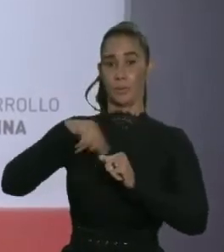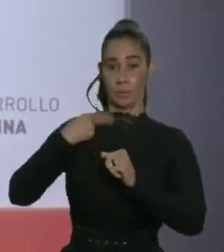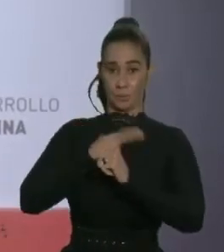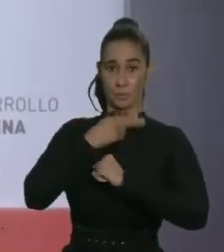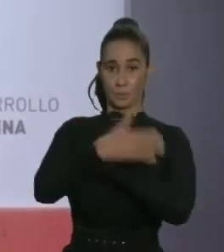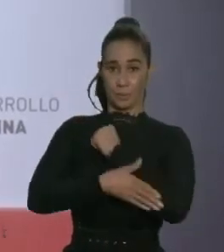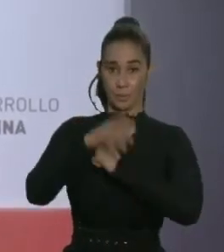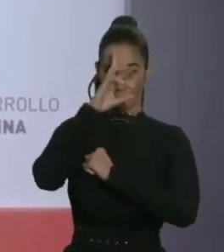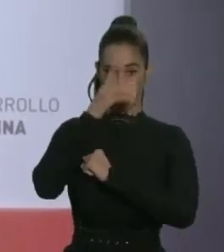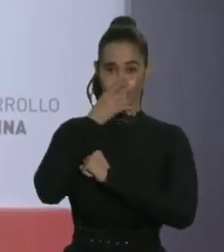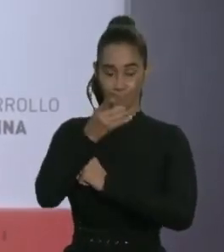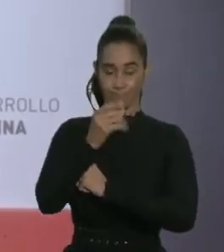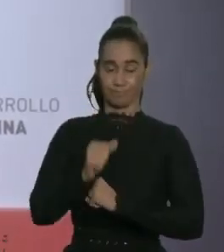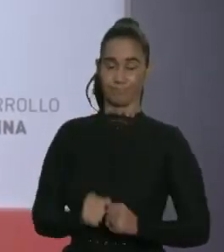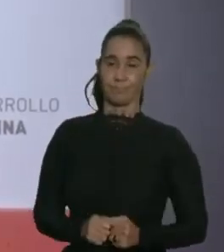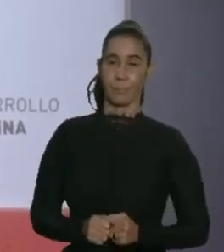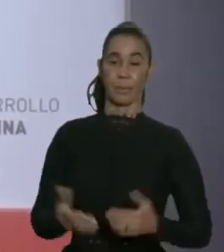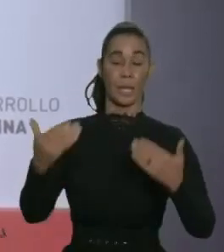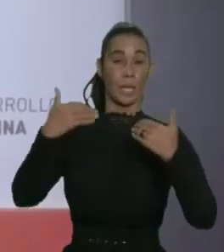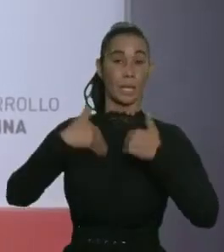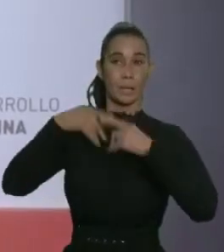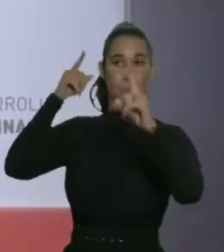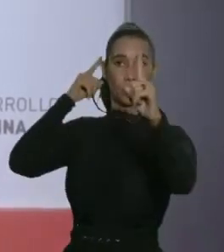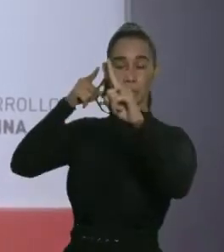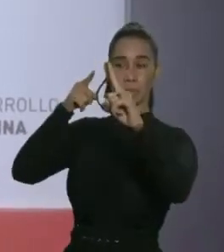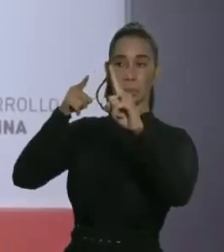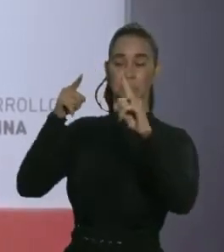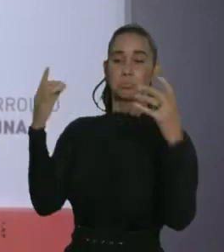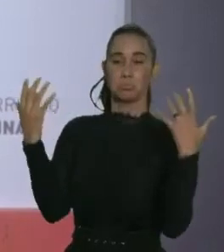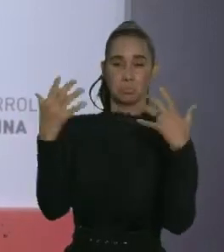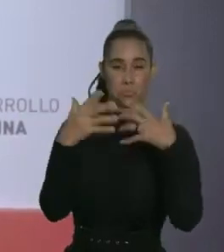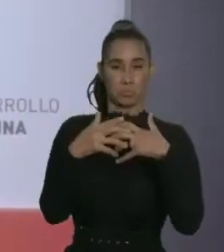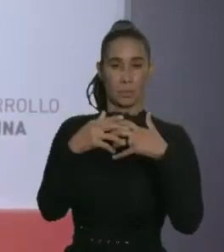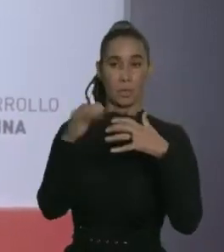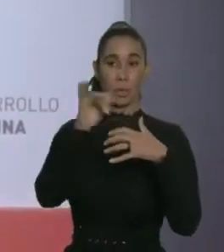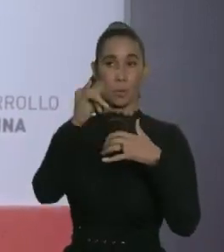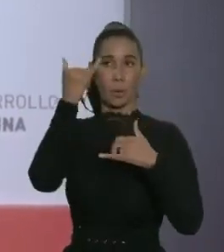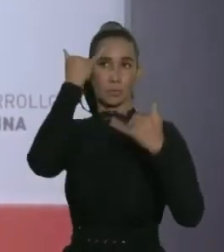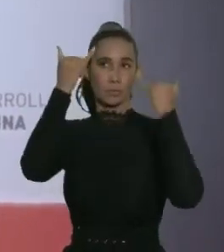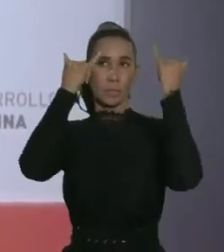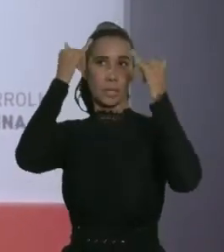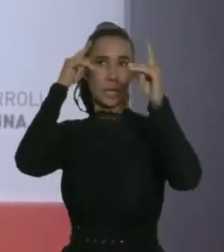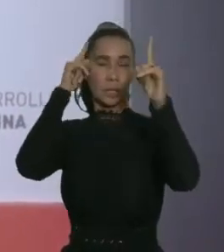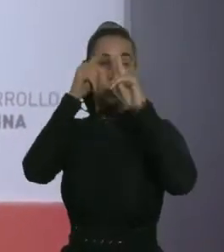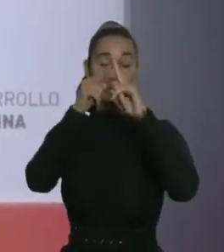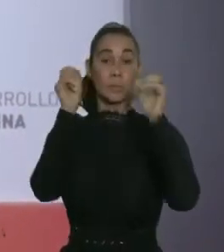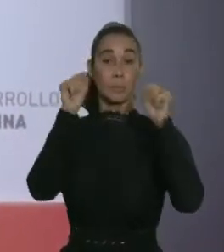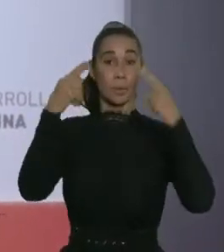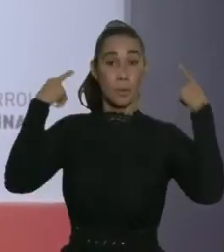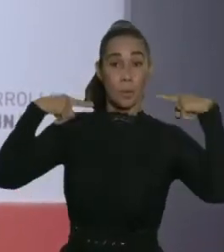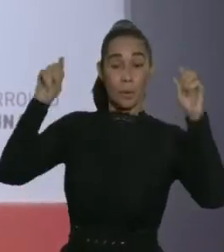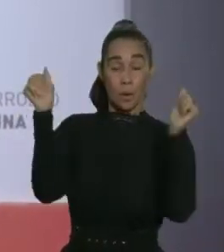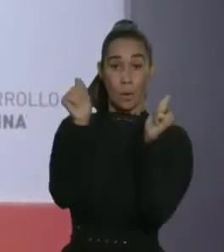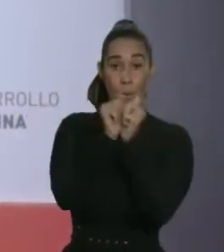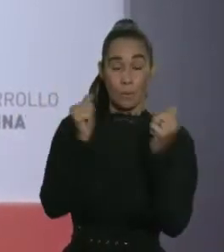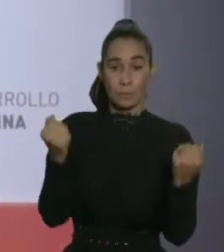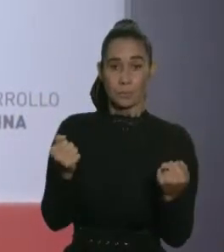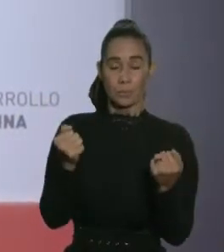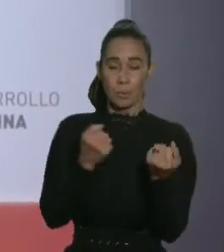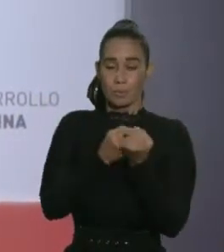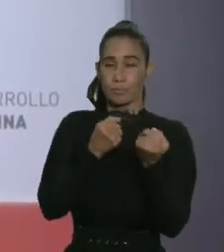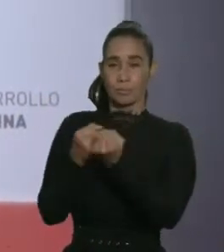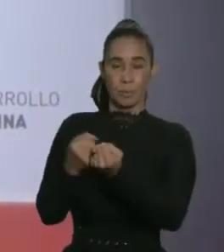Tenemos retos comunes con iguales objetivos y podemos lograr conseguirlos con una